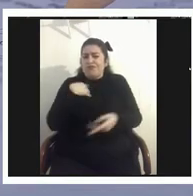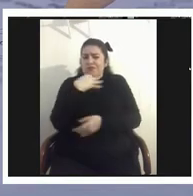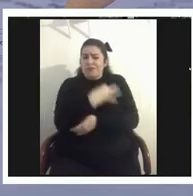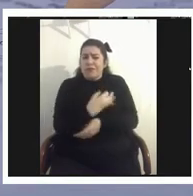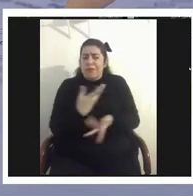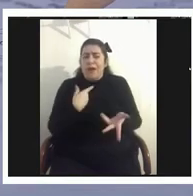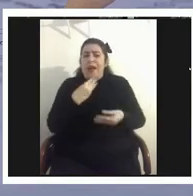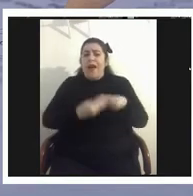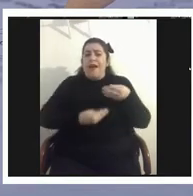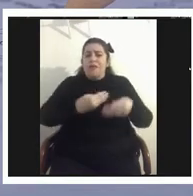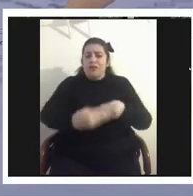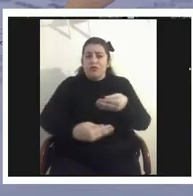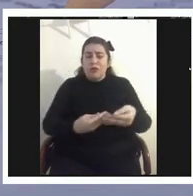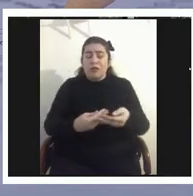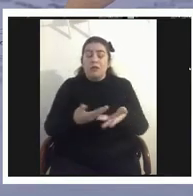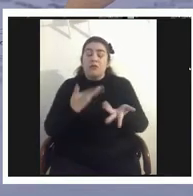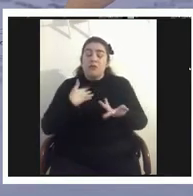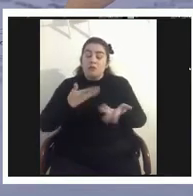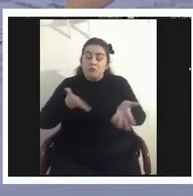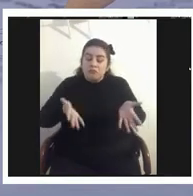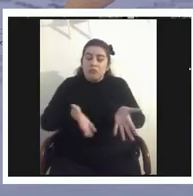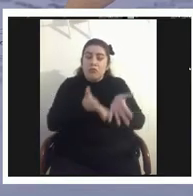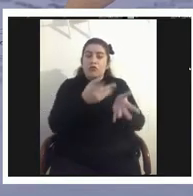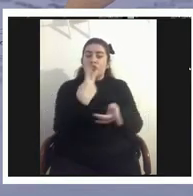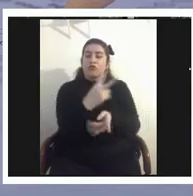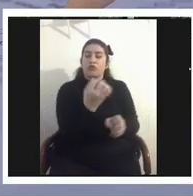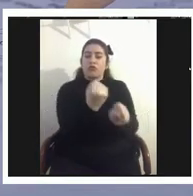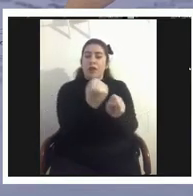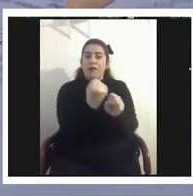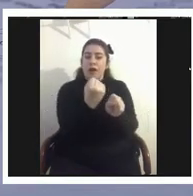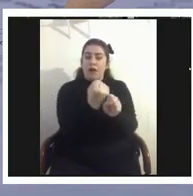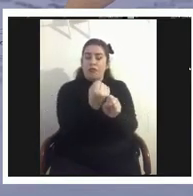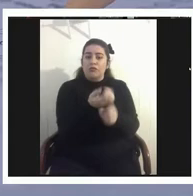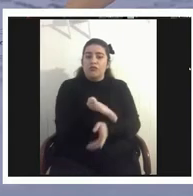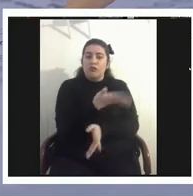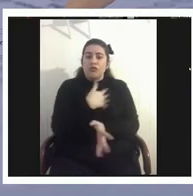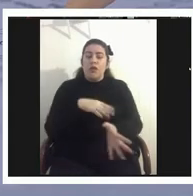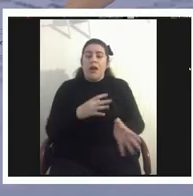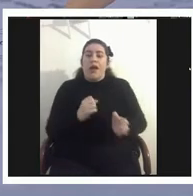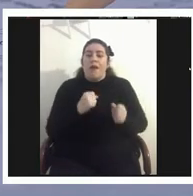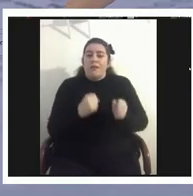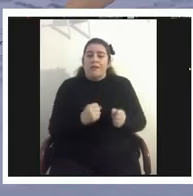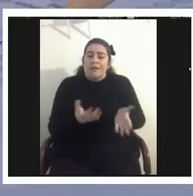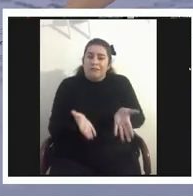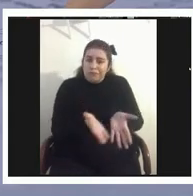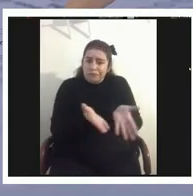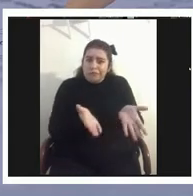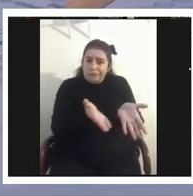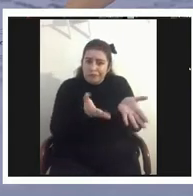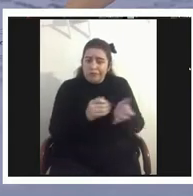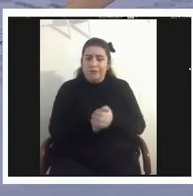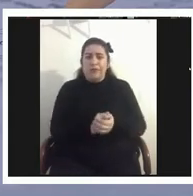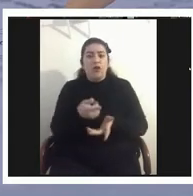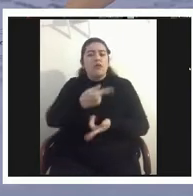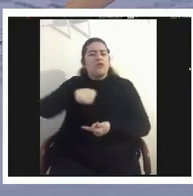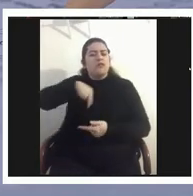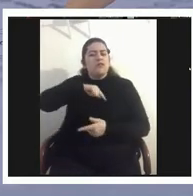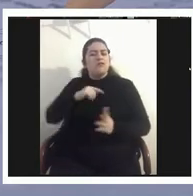si simplemente los dejamos que hagan su trabajo si tenemos la capacidad de hacerlo realmente no necesitamos